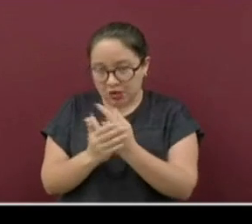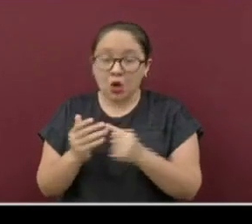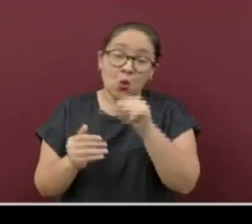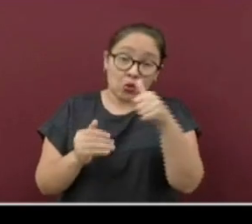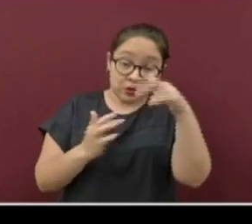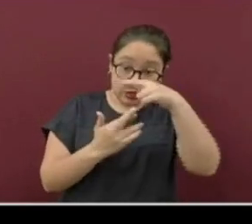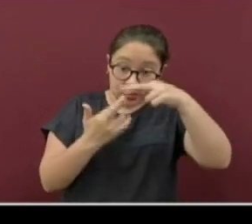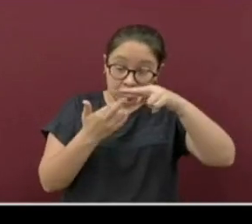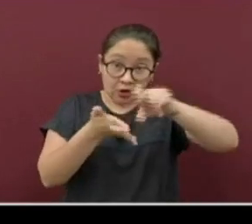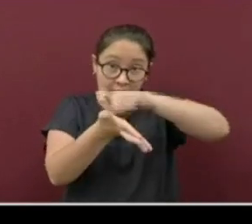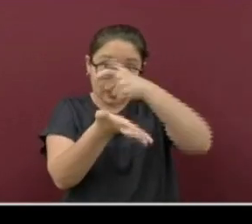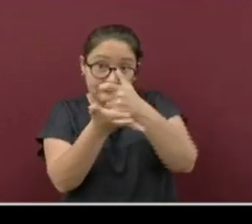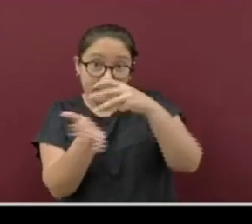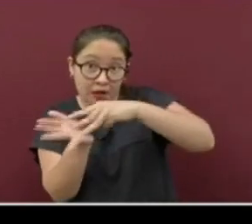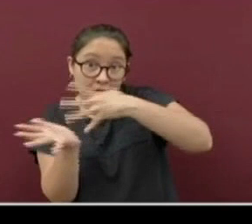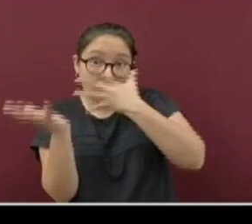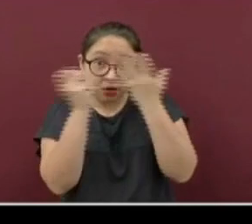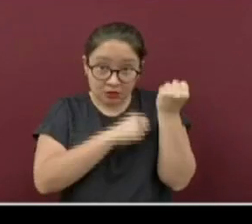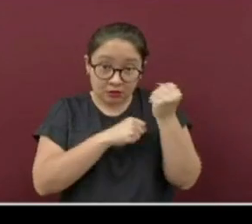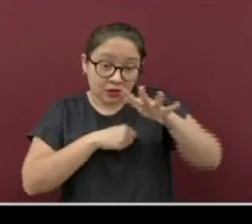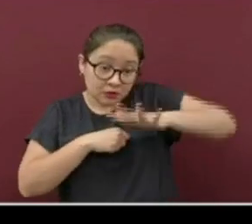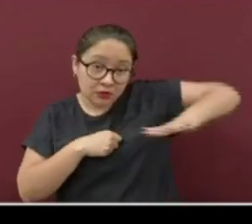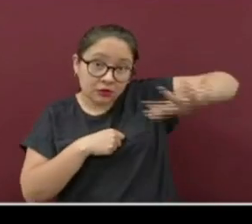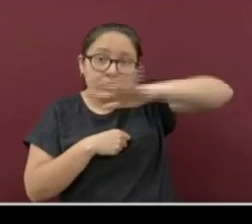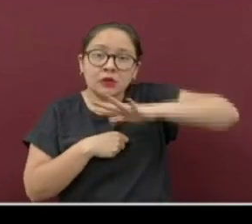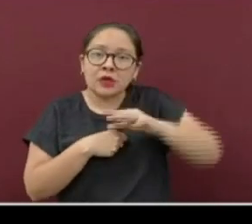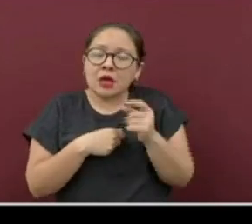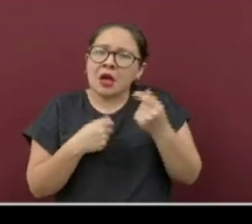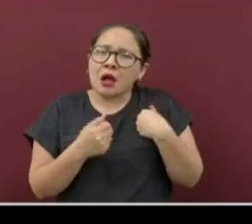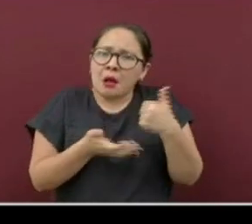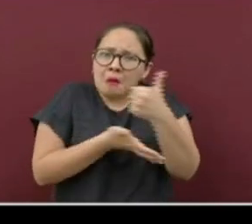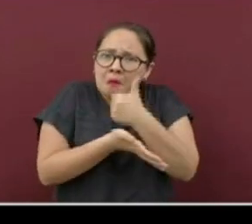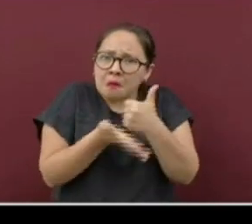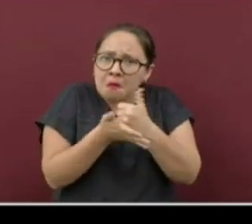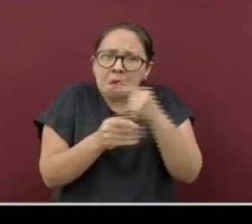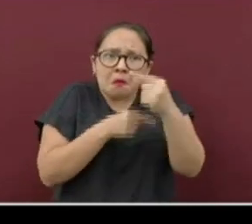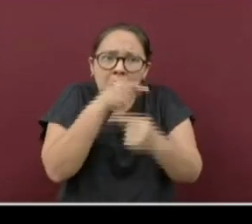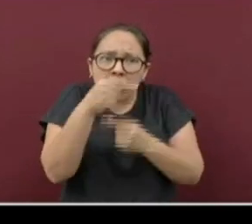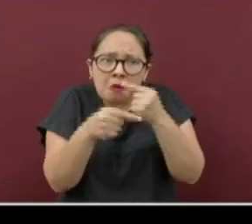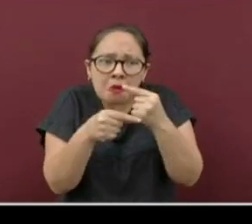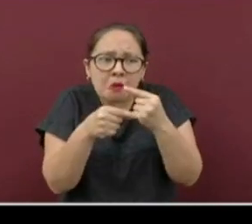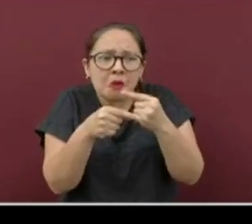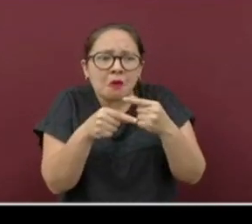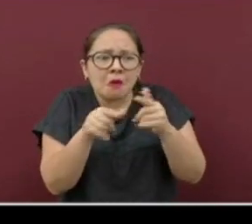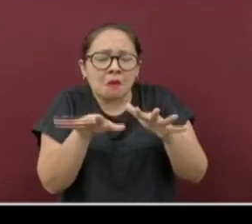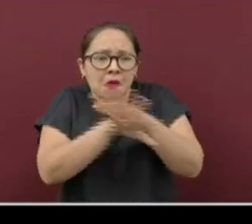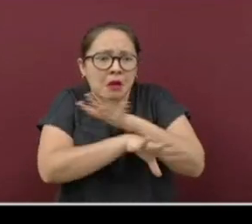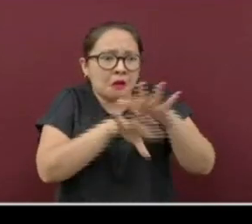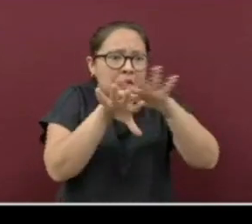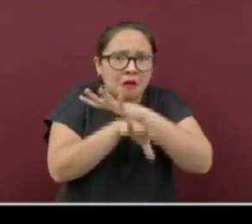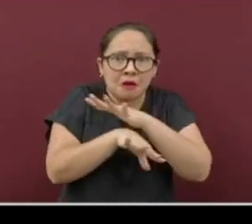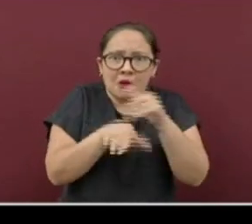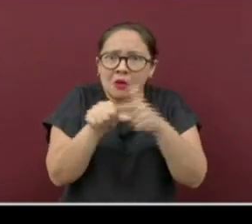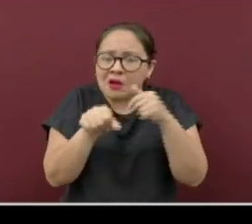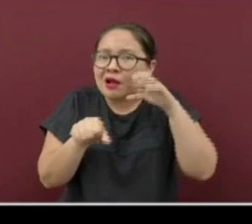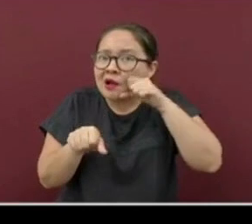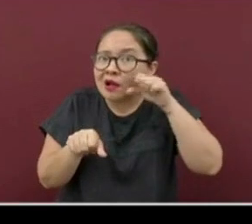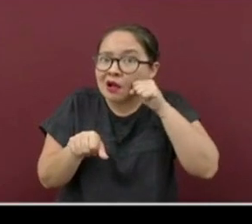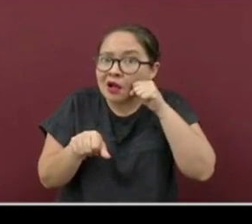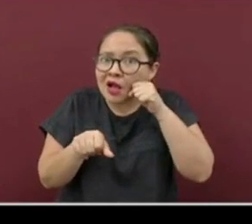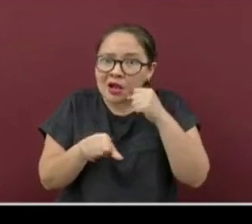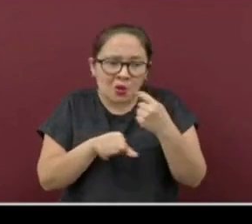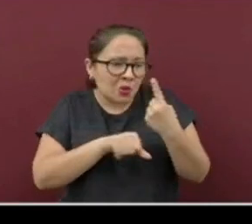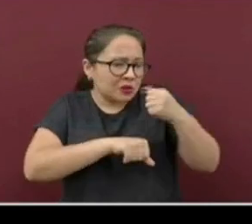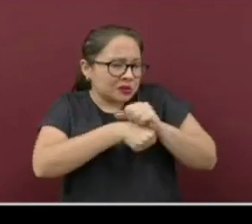de la Torre, se observa cómo varias ciudades han subido a naranja con respecto a la semana anterior, en donde sólo